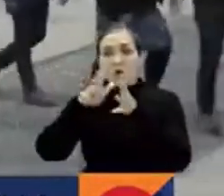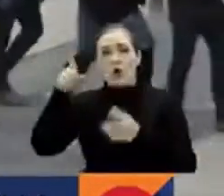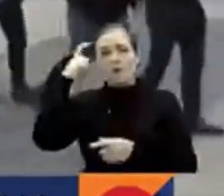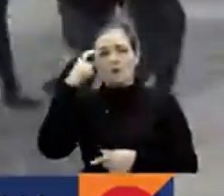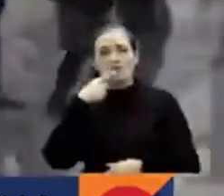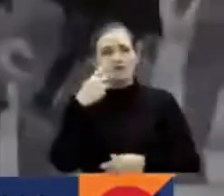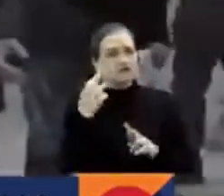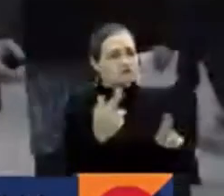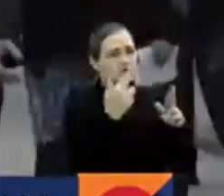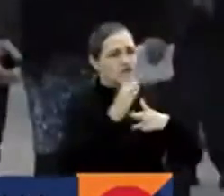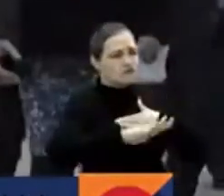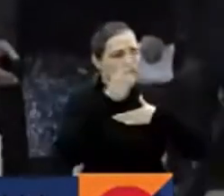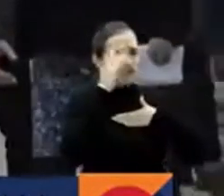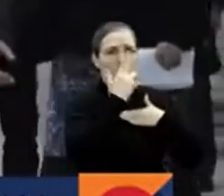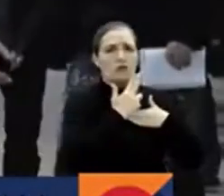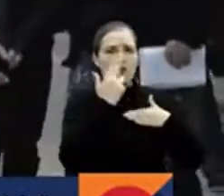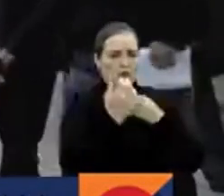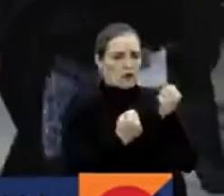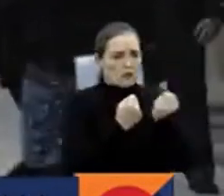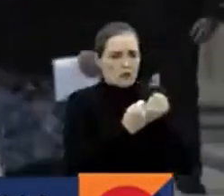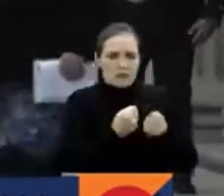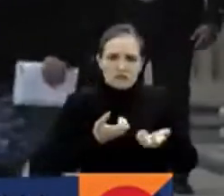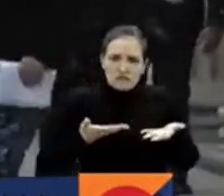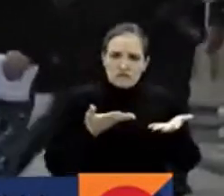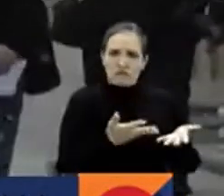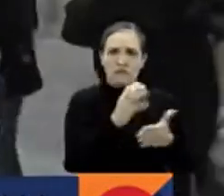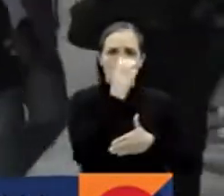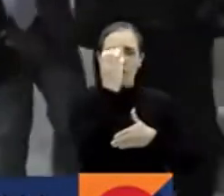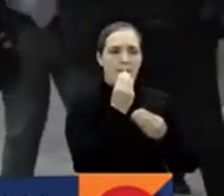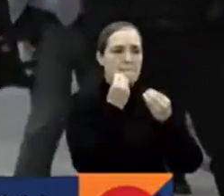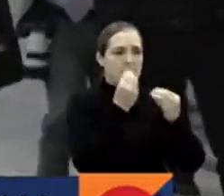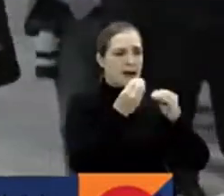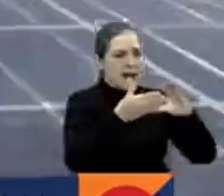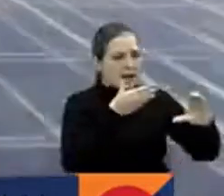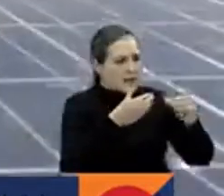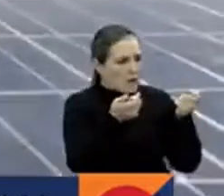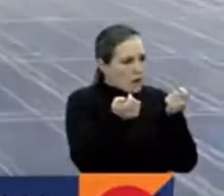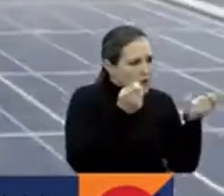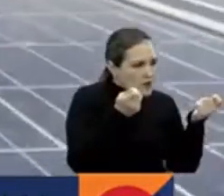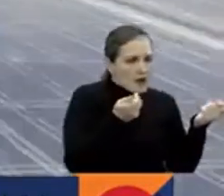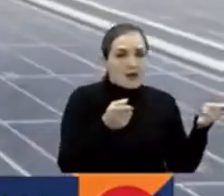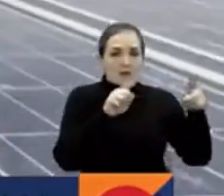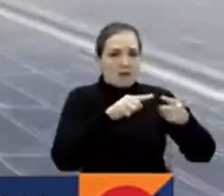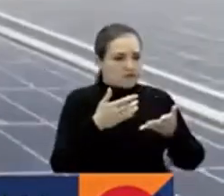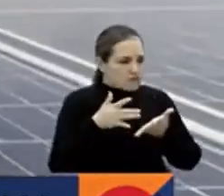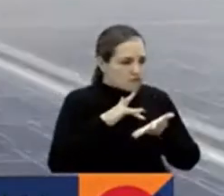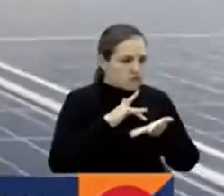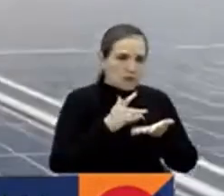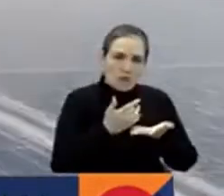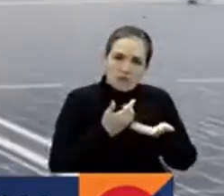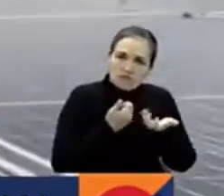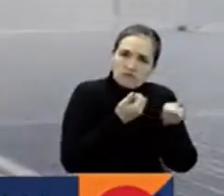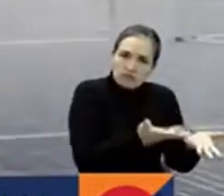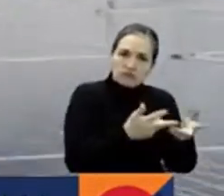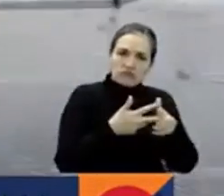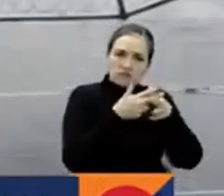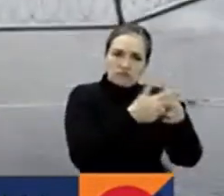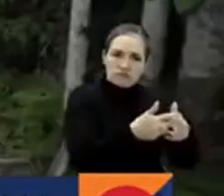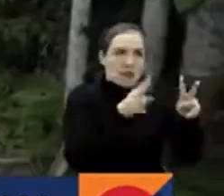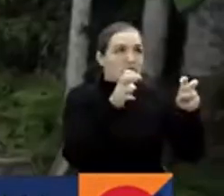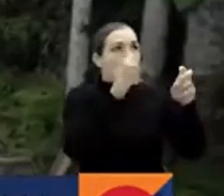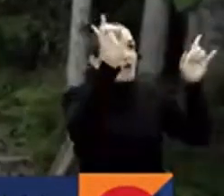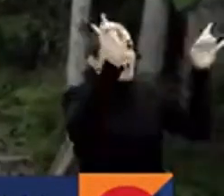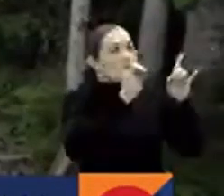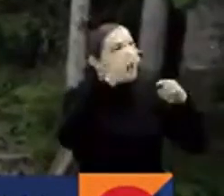compromiso de seguir trabajando para ayudar a Colombia a alcanzar sus acciones climáticas... ...desde la prestación de asistencia técnica a proyectos eólicos y